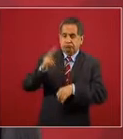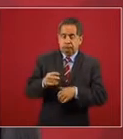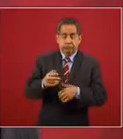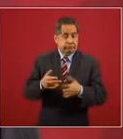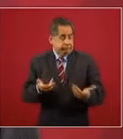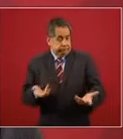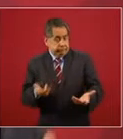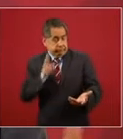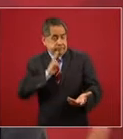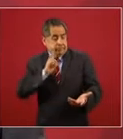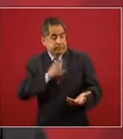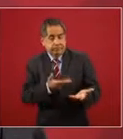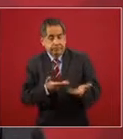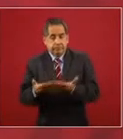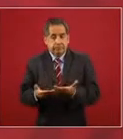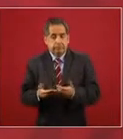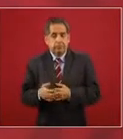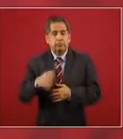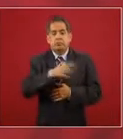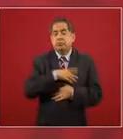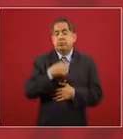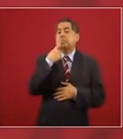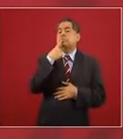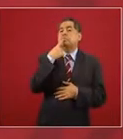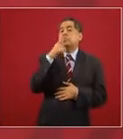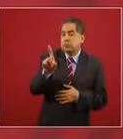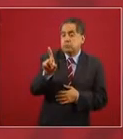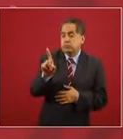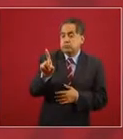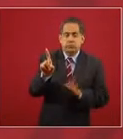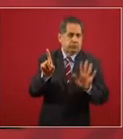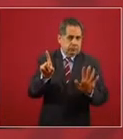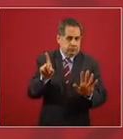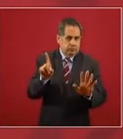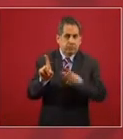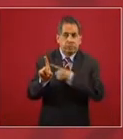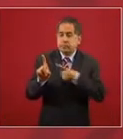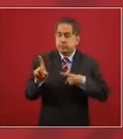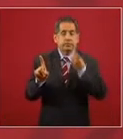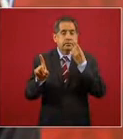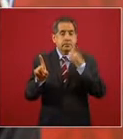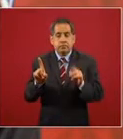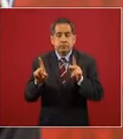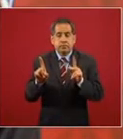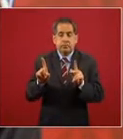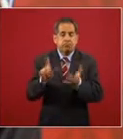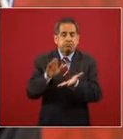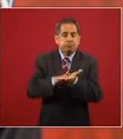porque presentó una denuncia y está obligado a probar